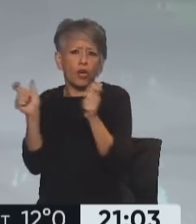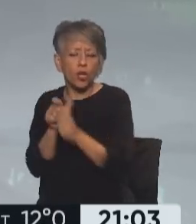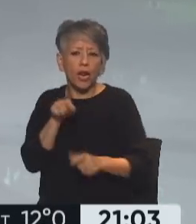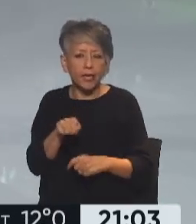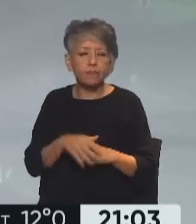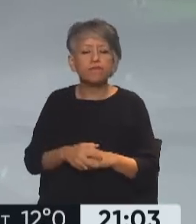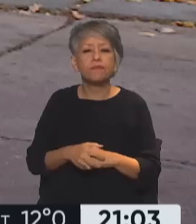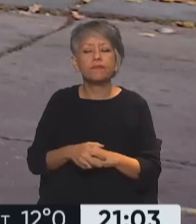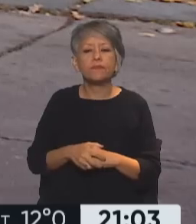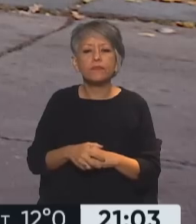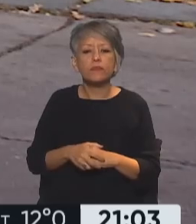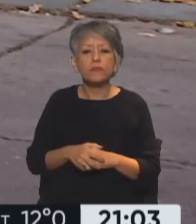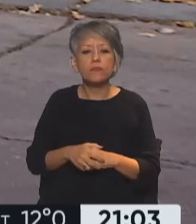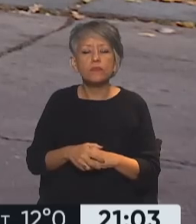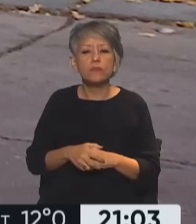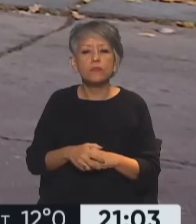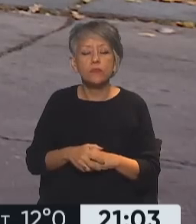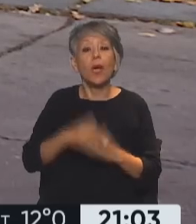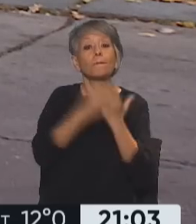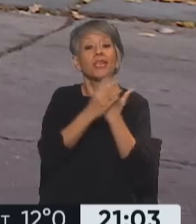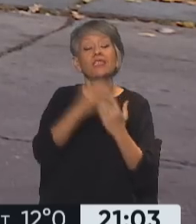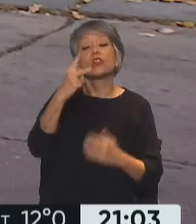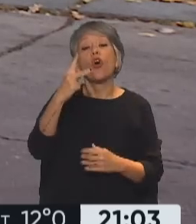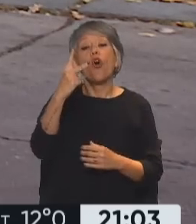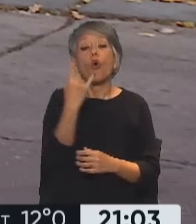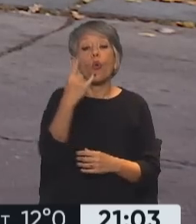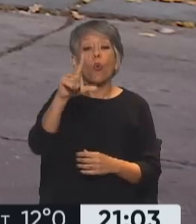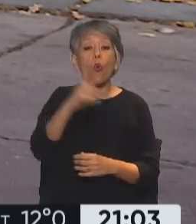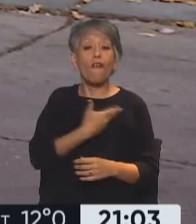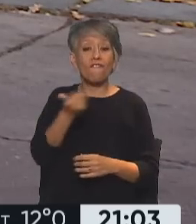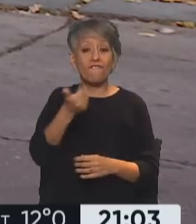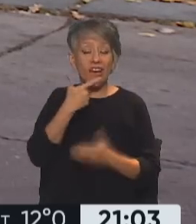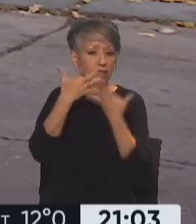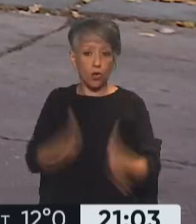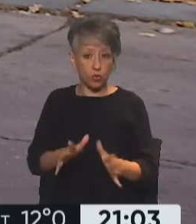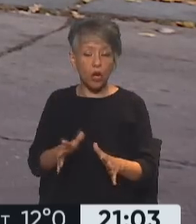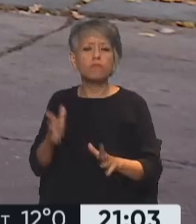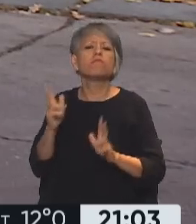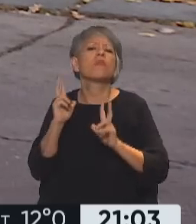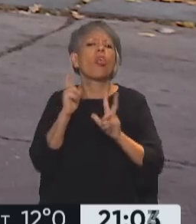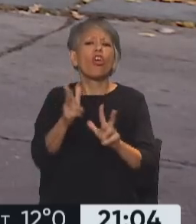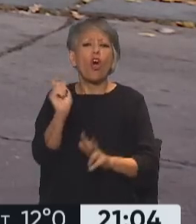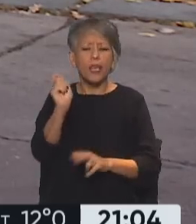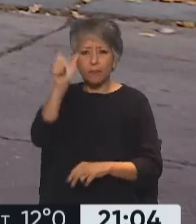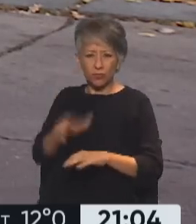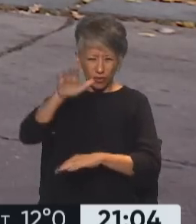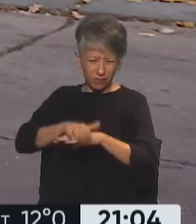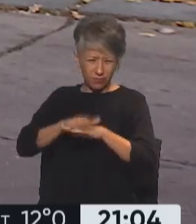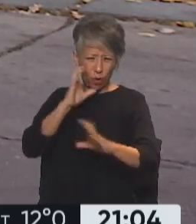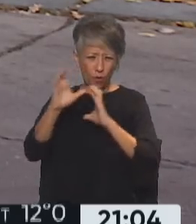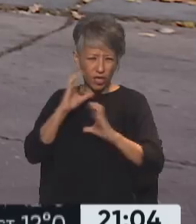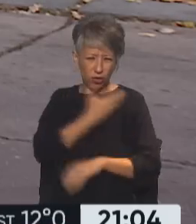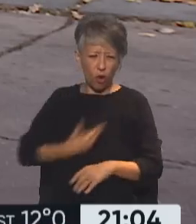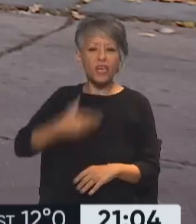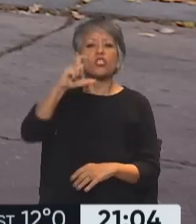Fraquelli está allí. La renuncia del ministro Matías Culfas, anunciada por la vocera presidencial Gabriela Cerruti,